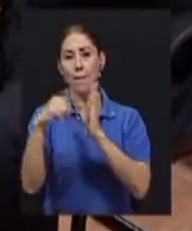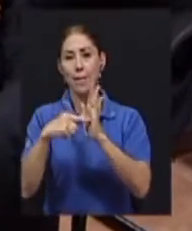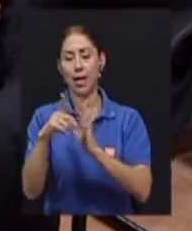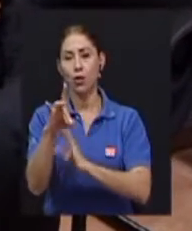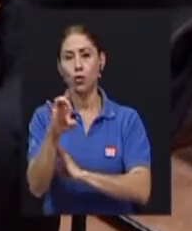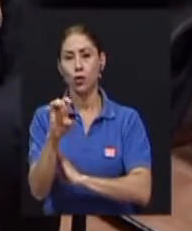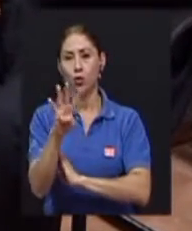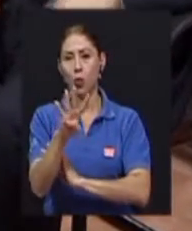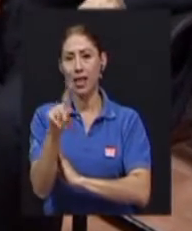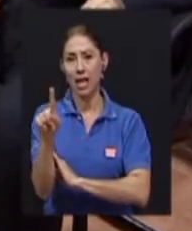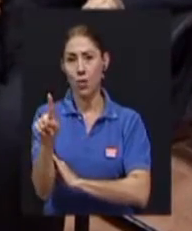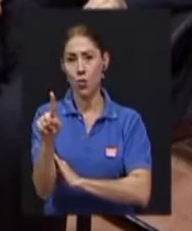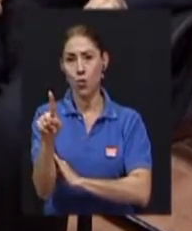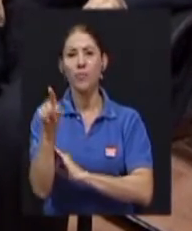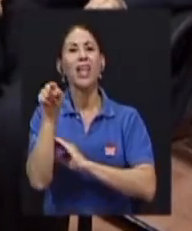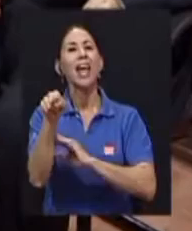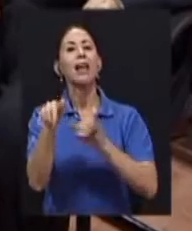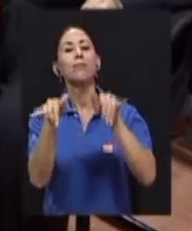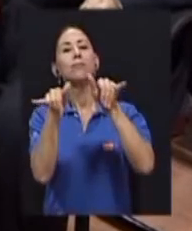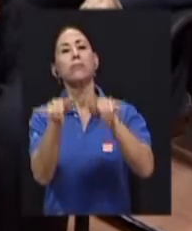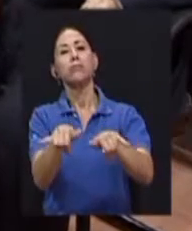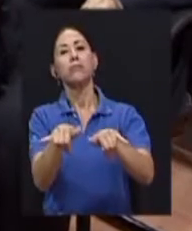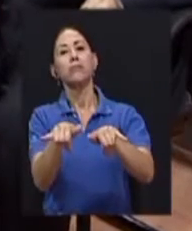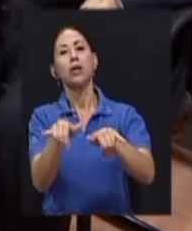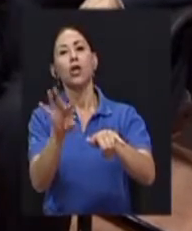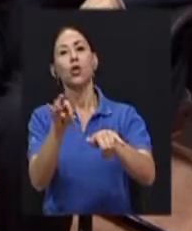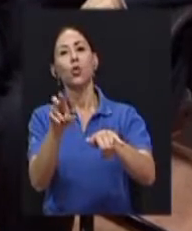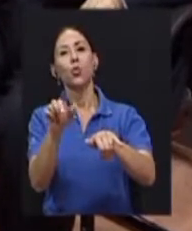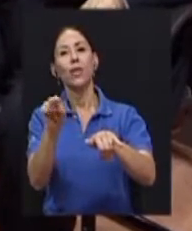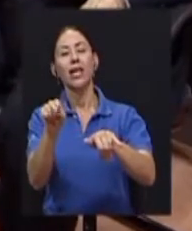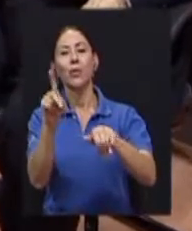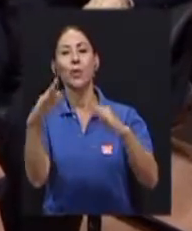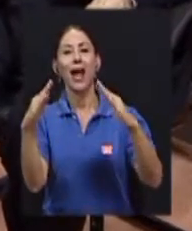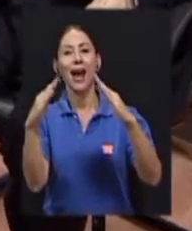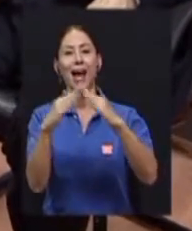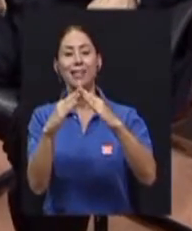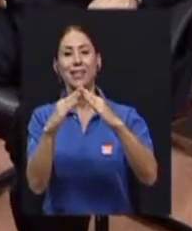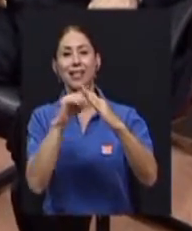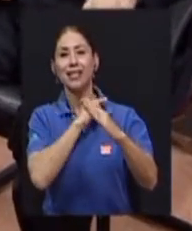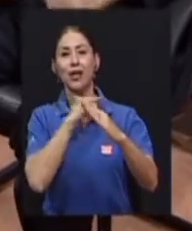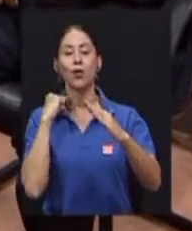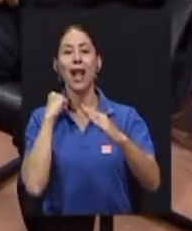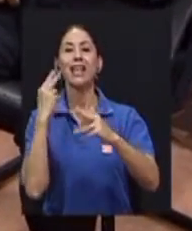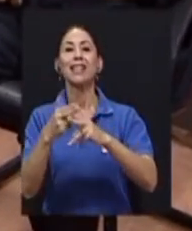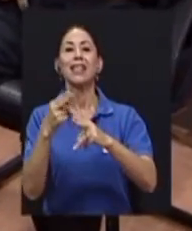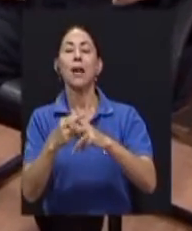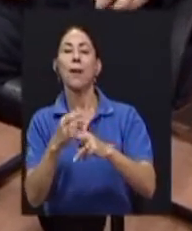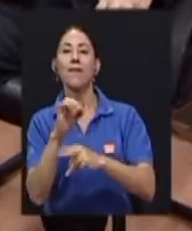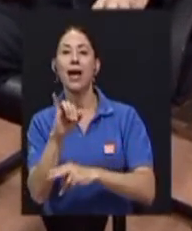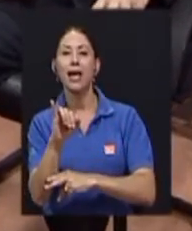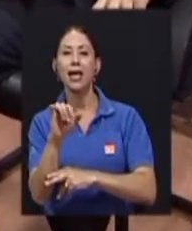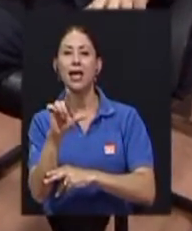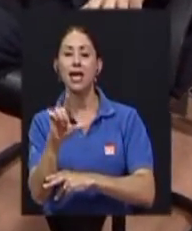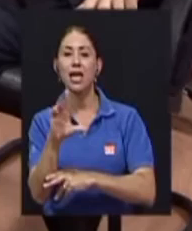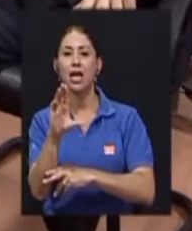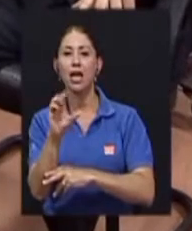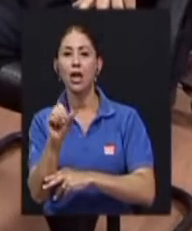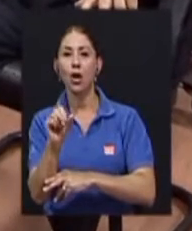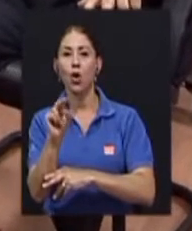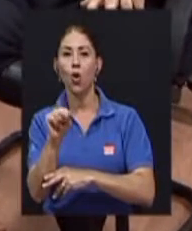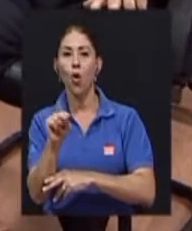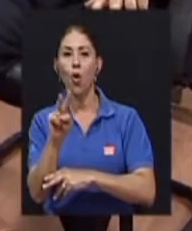en Turín en una casa sacerdotal que llamaban Il Convicto, donde estaba al frente un